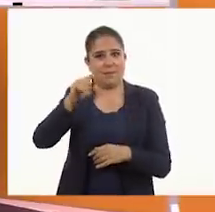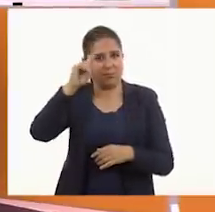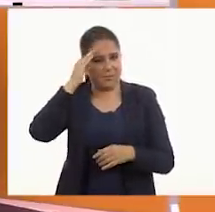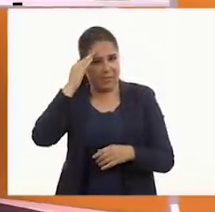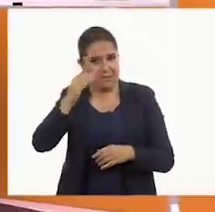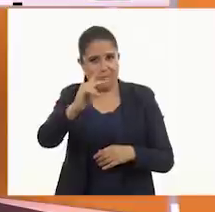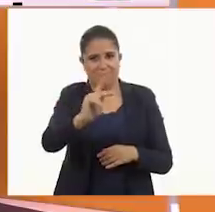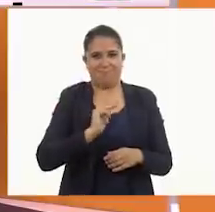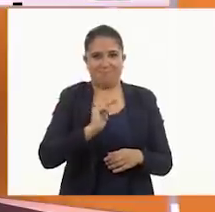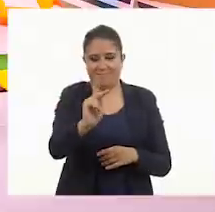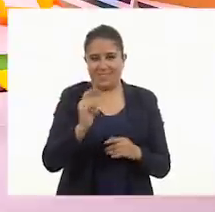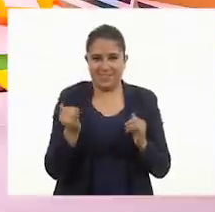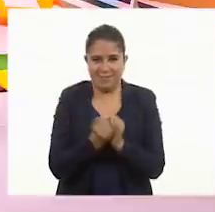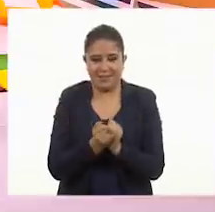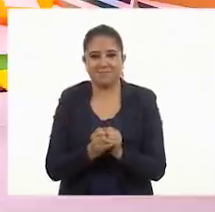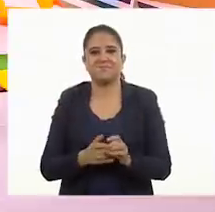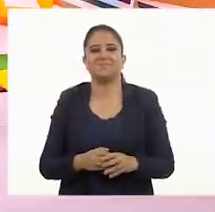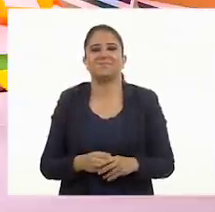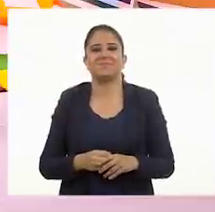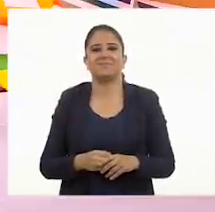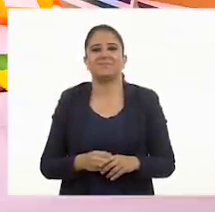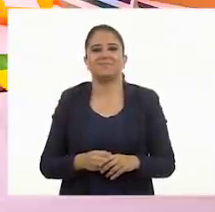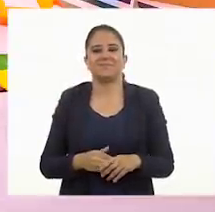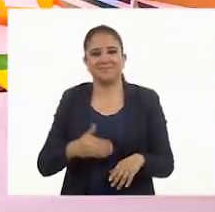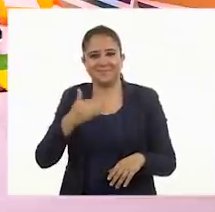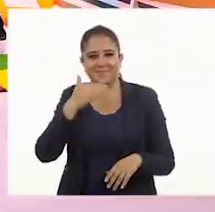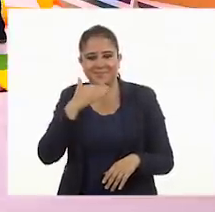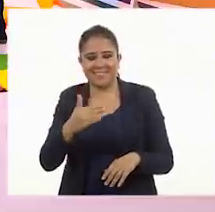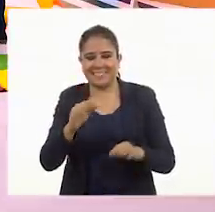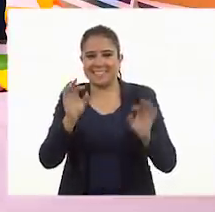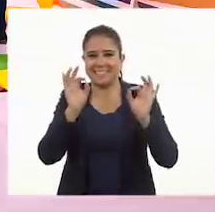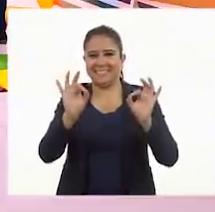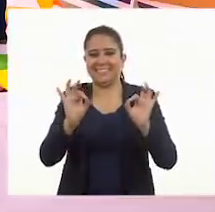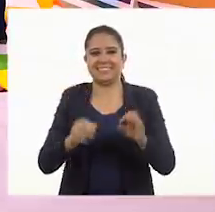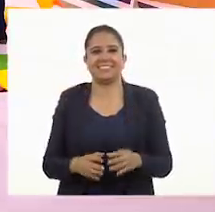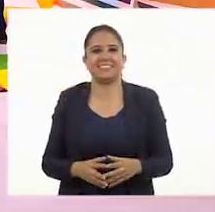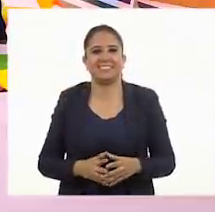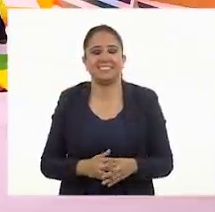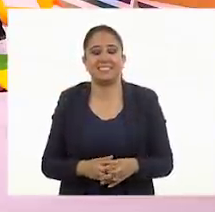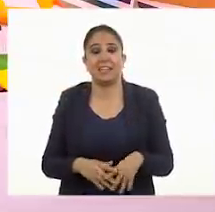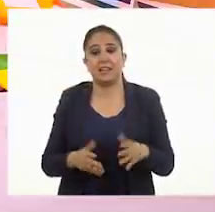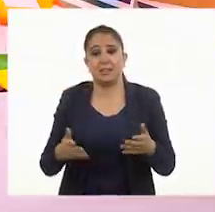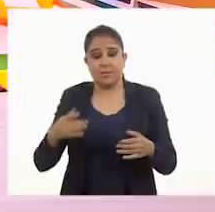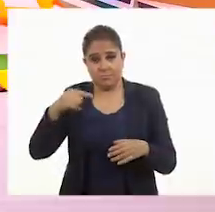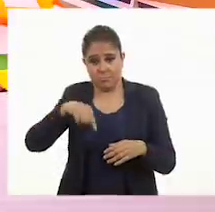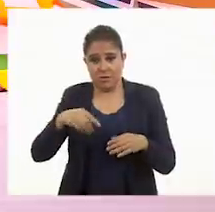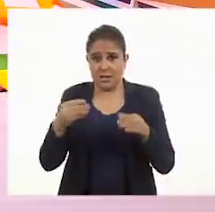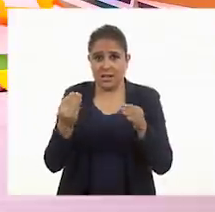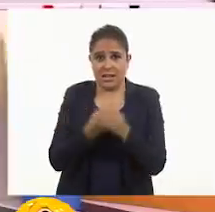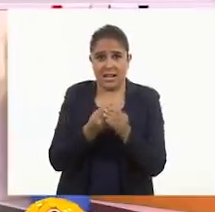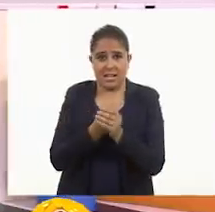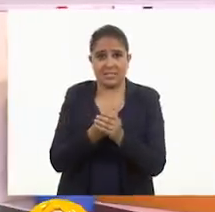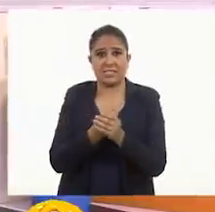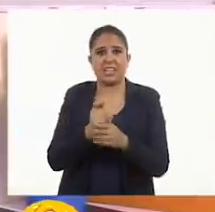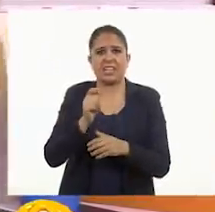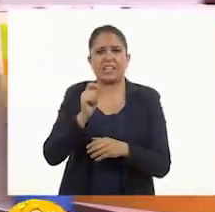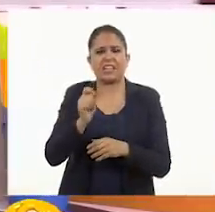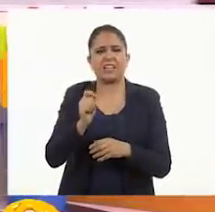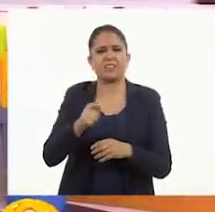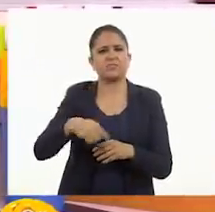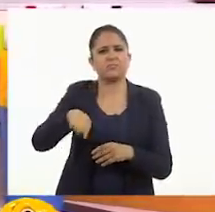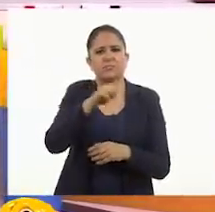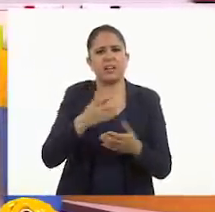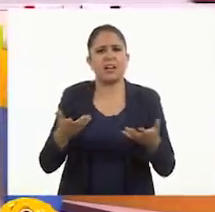nosotras. ¿Te parece? ¡Muy bien! Eso está bien. Para esta sesión vamos a trabajar con algo que